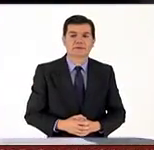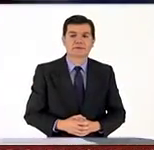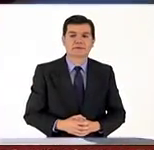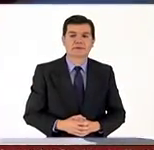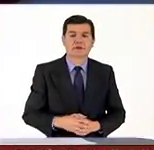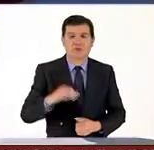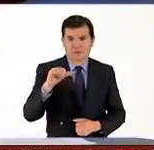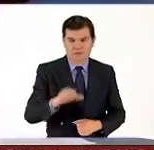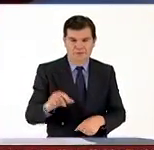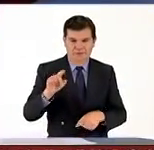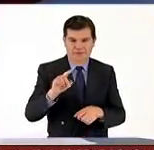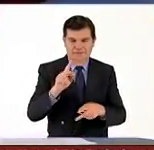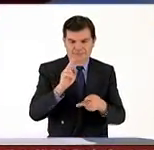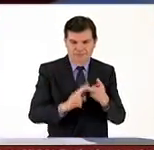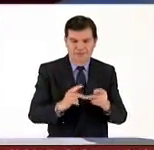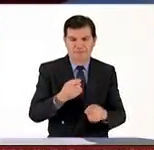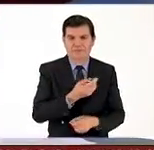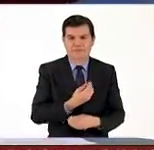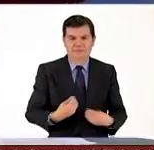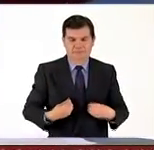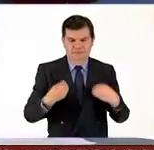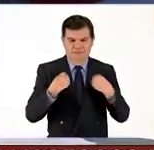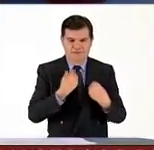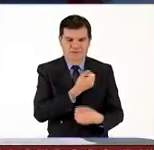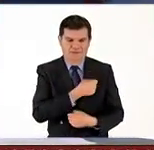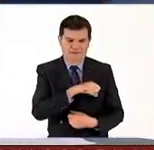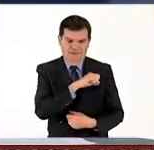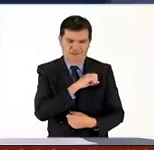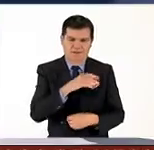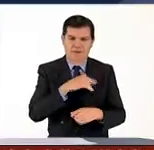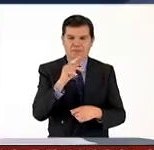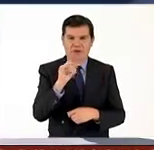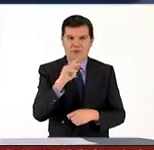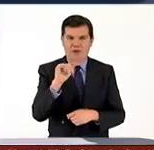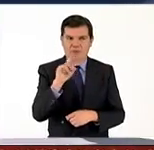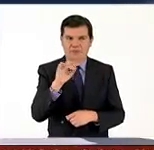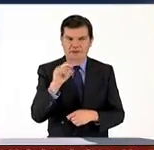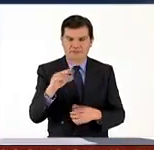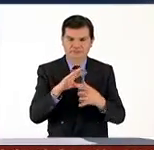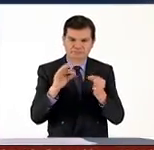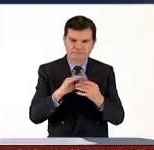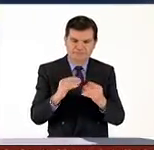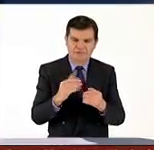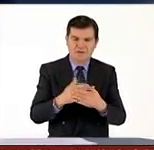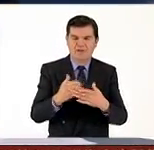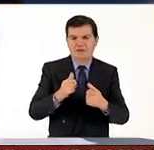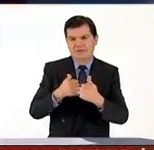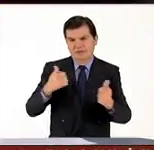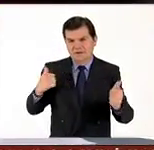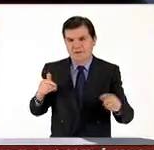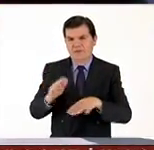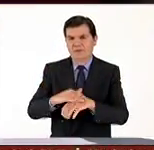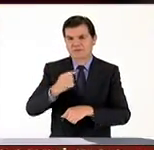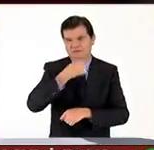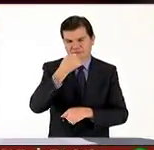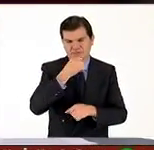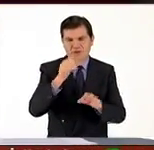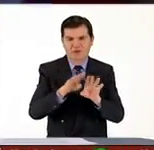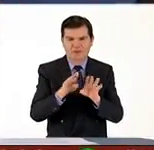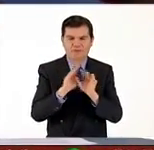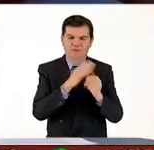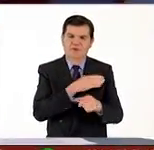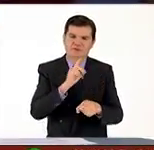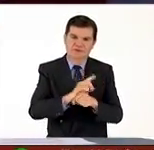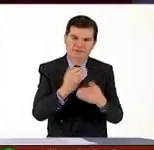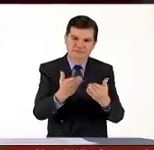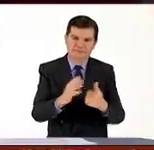Y hoy en nuestra sección Vivir Sano, Ana Paula Domínguez nos habla del retraso del proceso de envejecimiento. Muy buenos